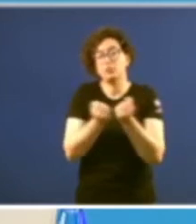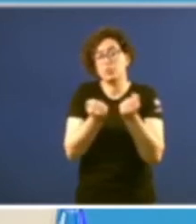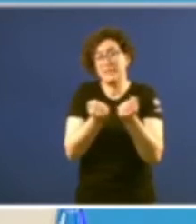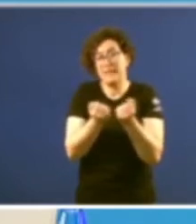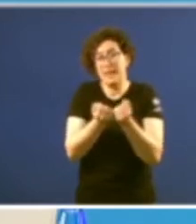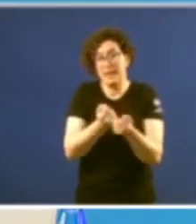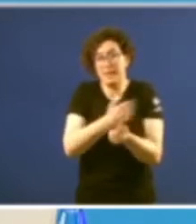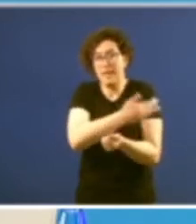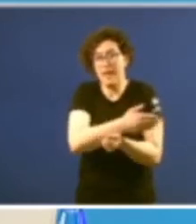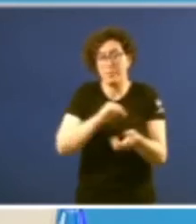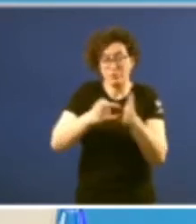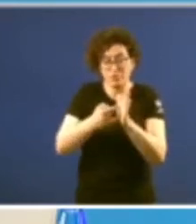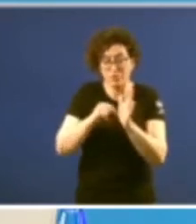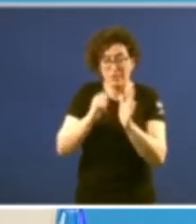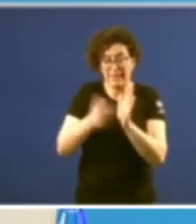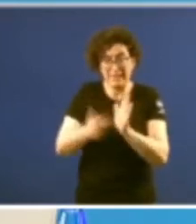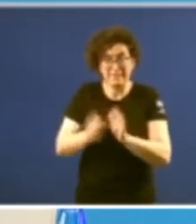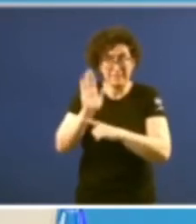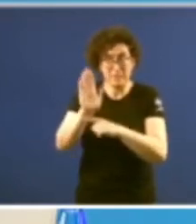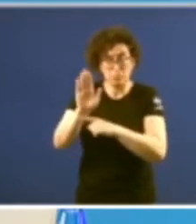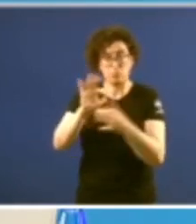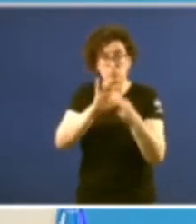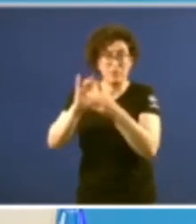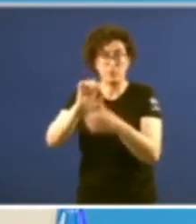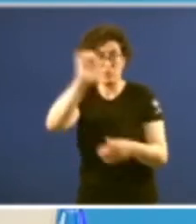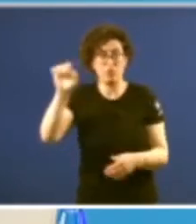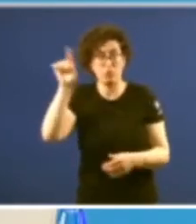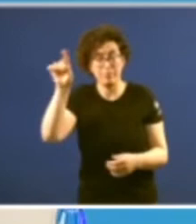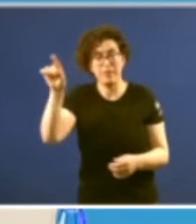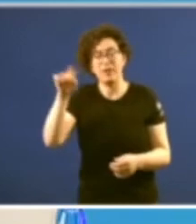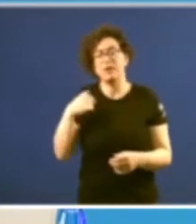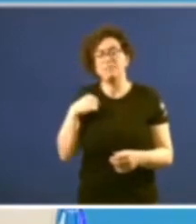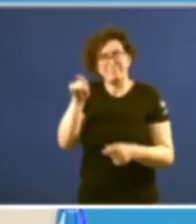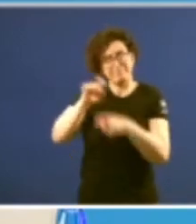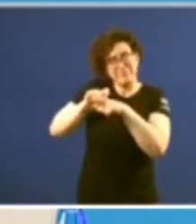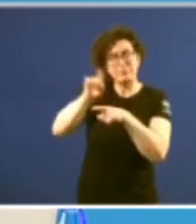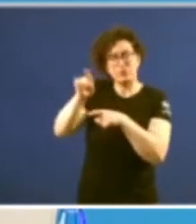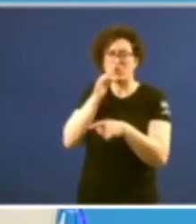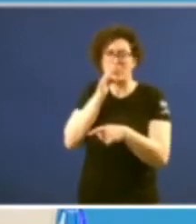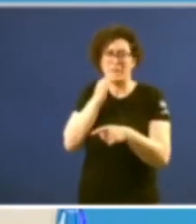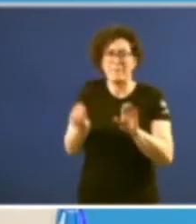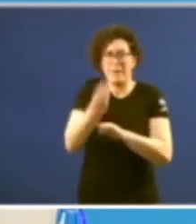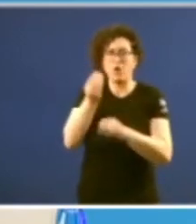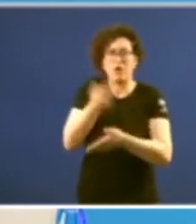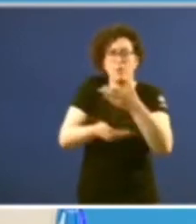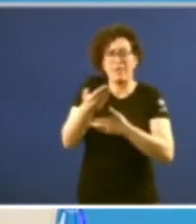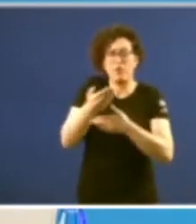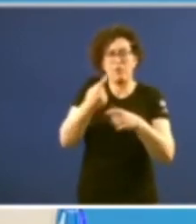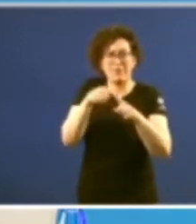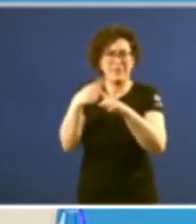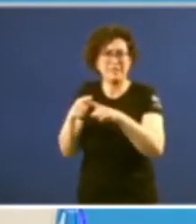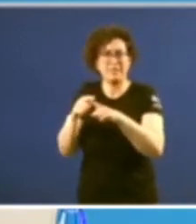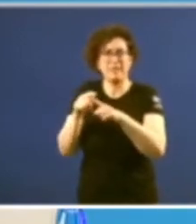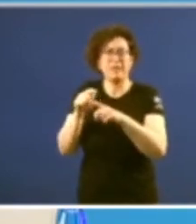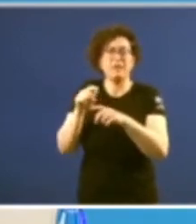proyectos legislativos que presente la Unión Europea creo que en este aspecto hay que mejorar la cooperación intergubernamental entre el